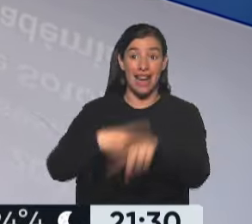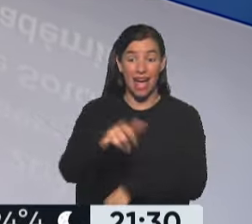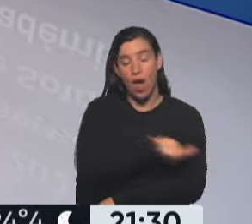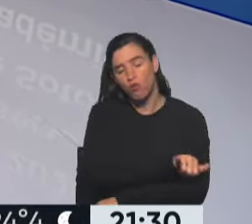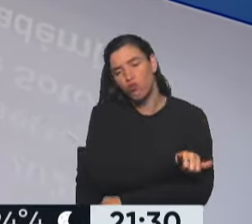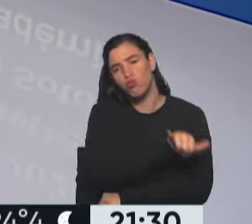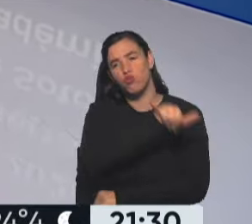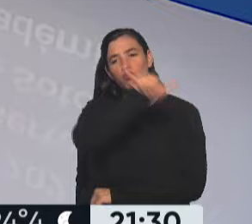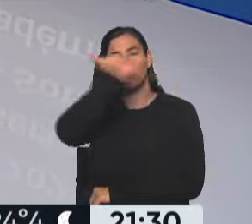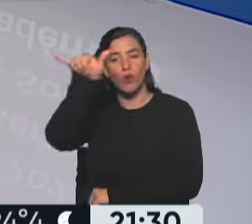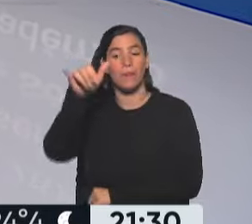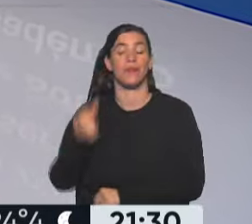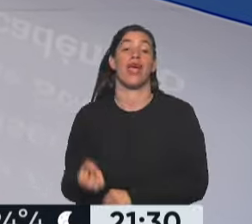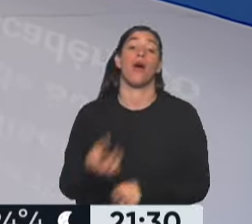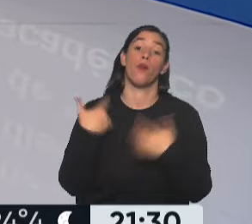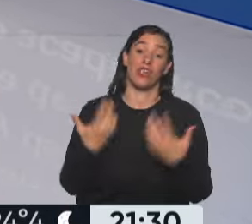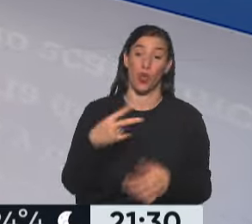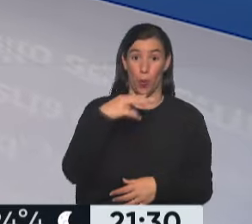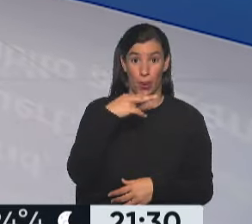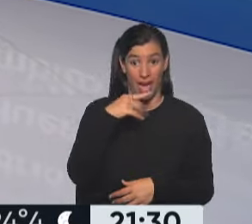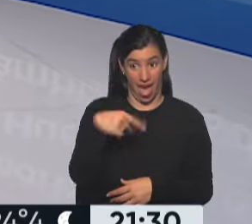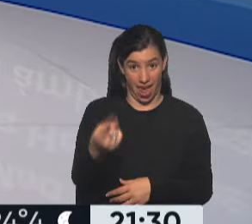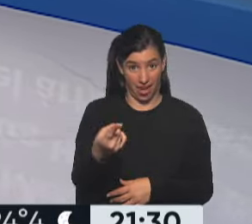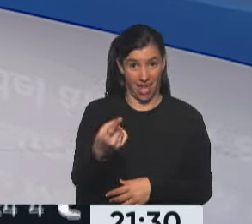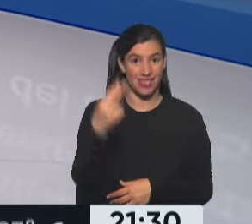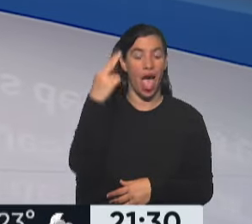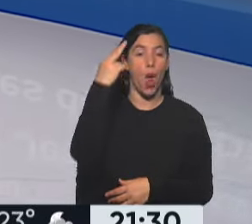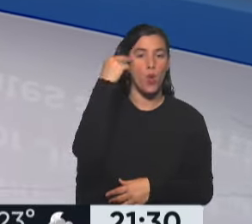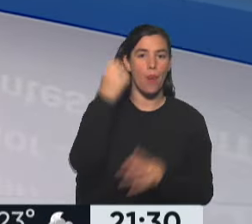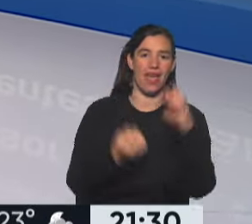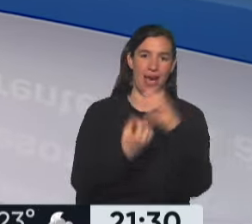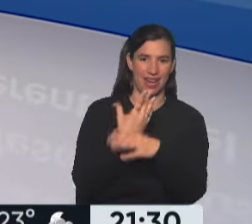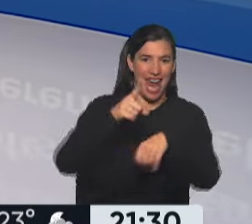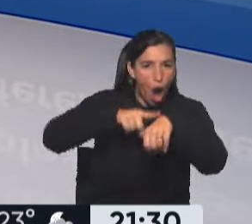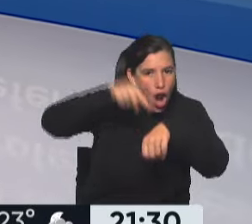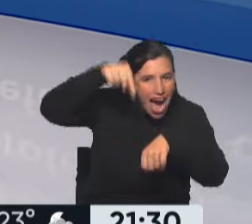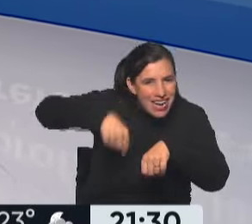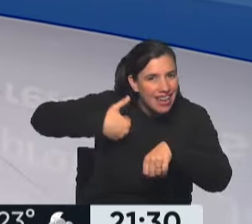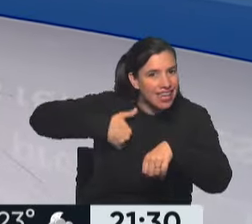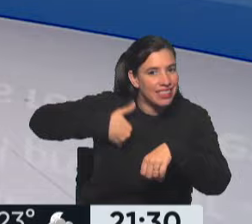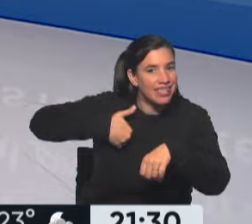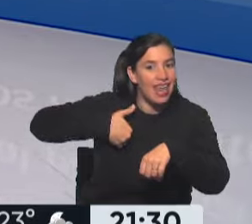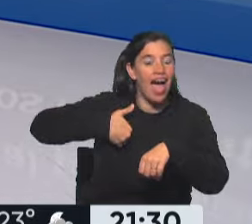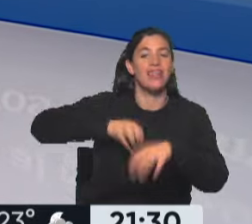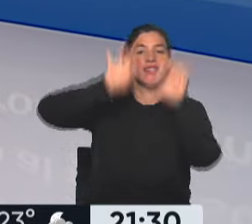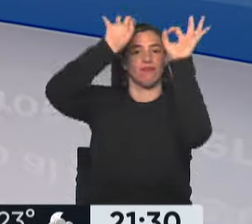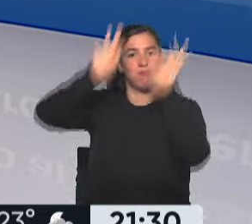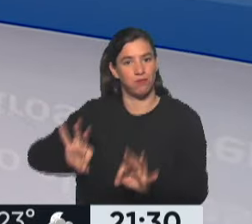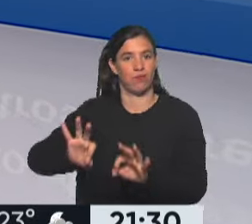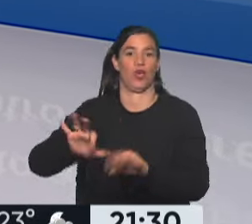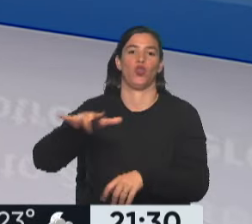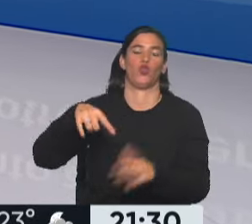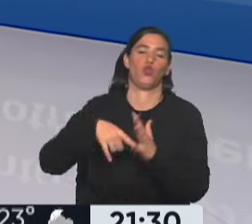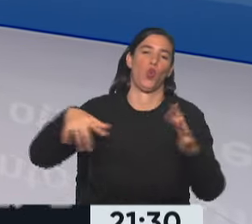por eso a las 9 del viernes 21, 9 de la mañana, hora de la Argentina, estará llegando a la ciudad de Madrid.